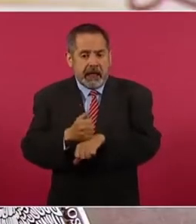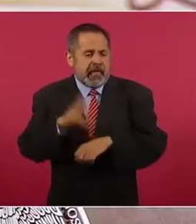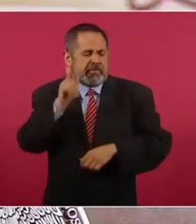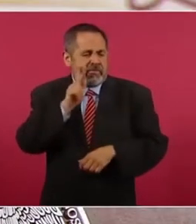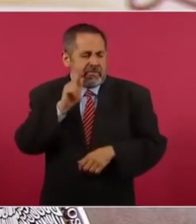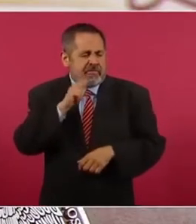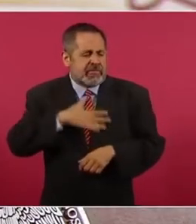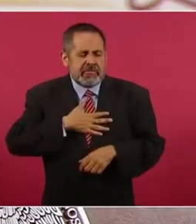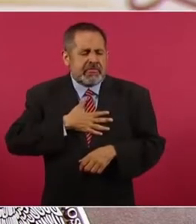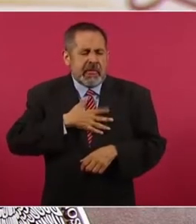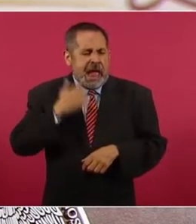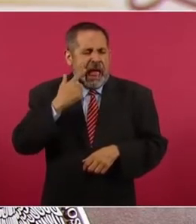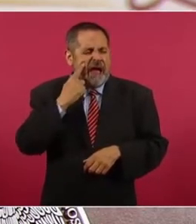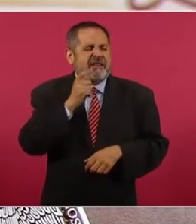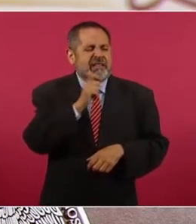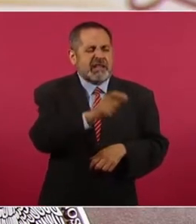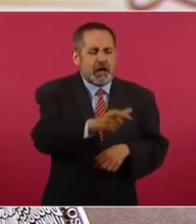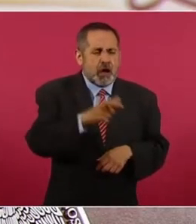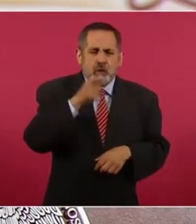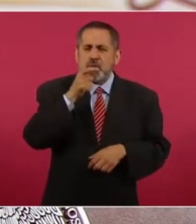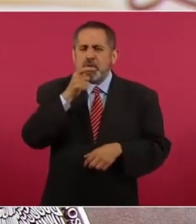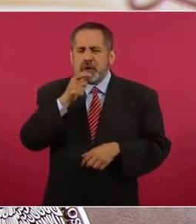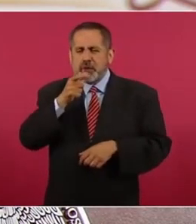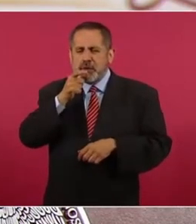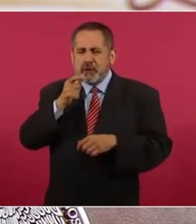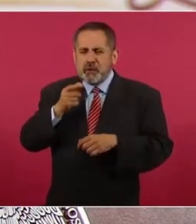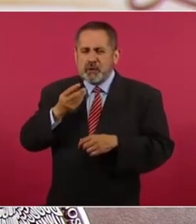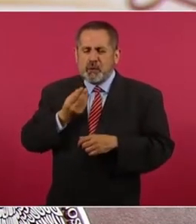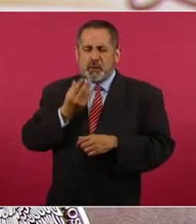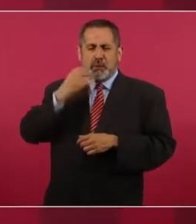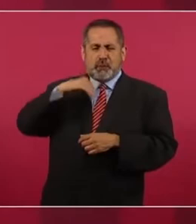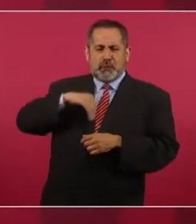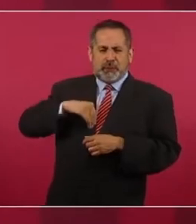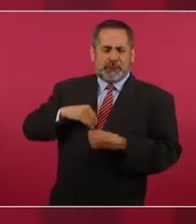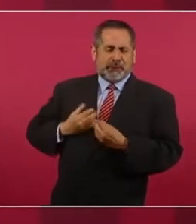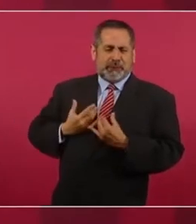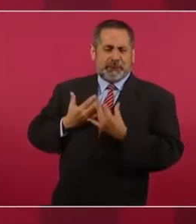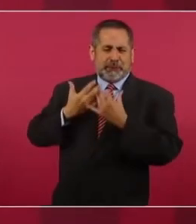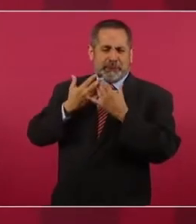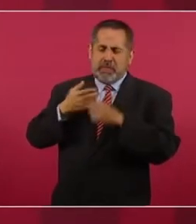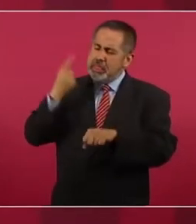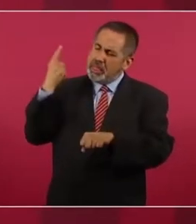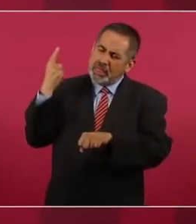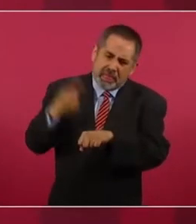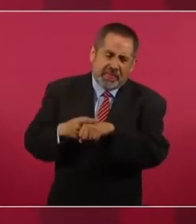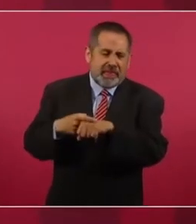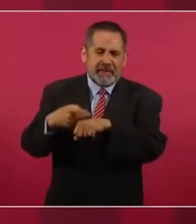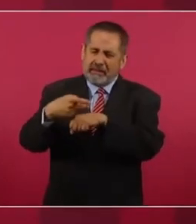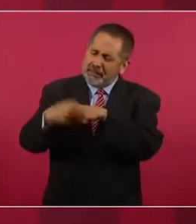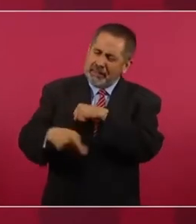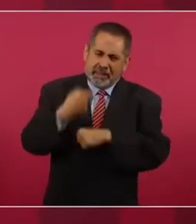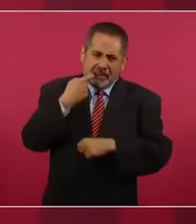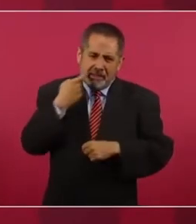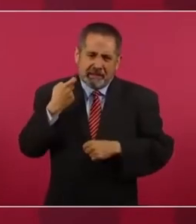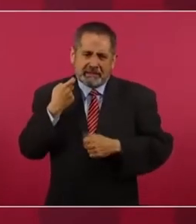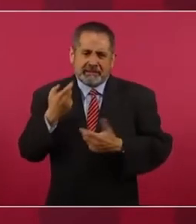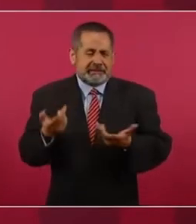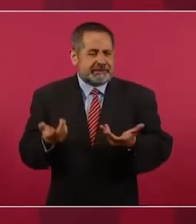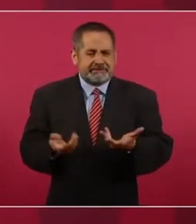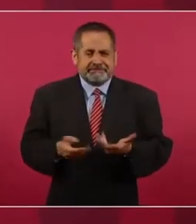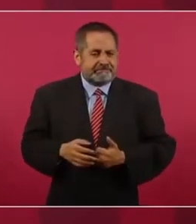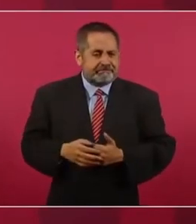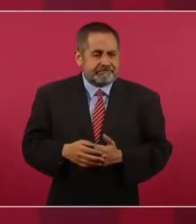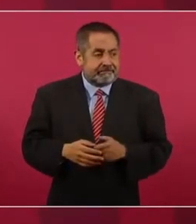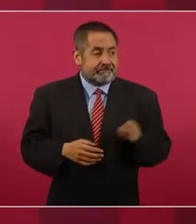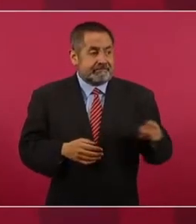explorar los productos del tabaco que son invariablemente dañinos y adictivos. Y esto lo está haciendo de